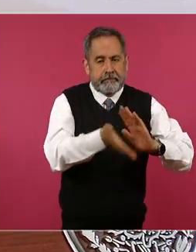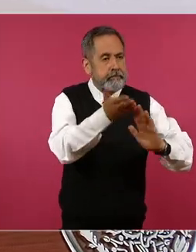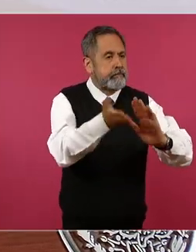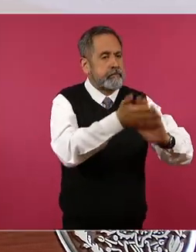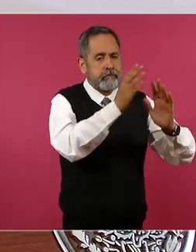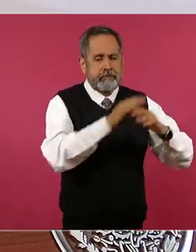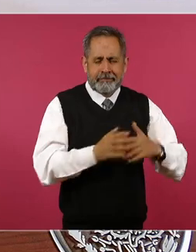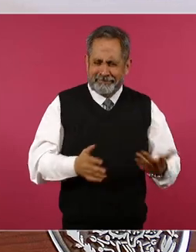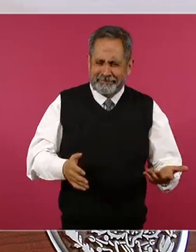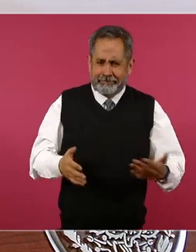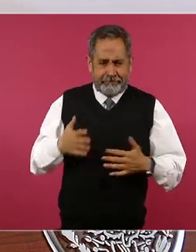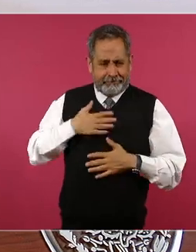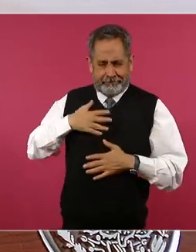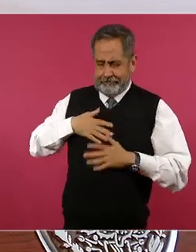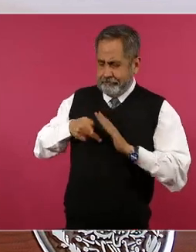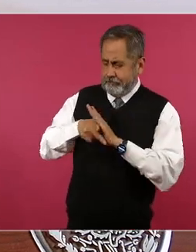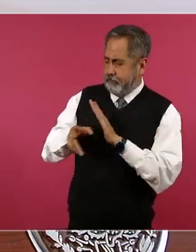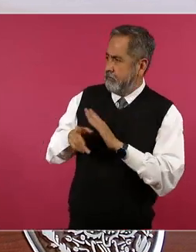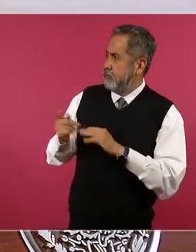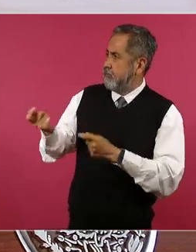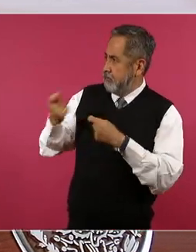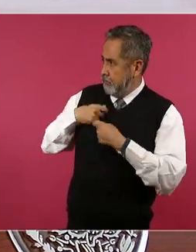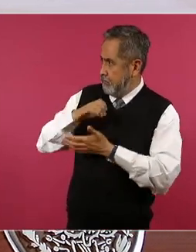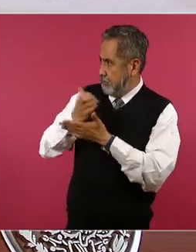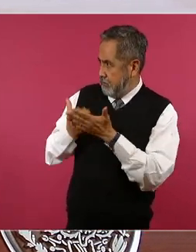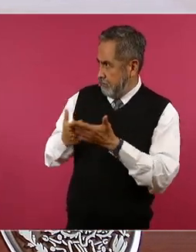medios tenían y tienen